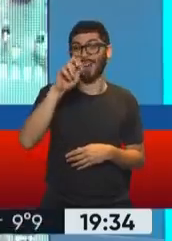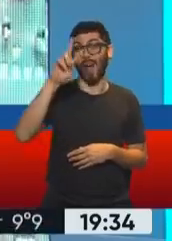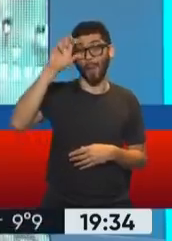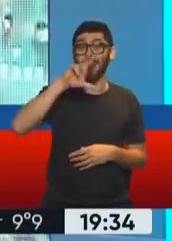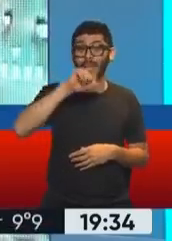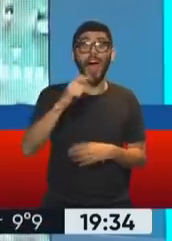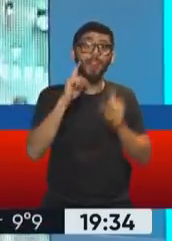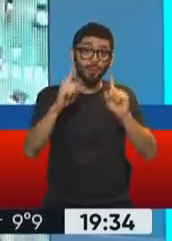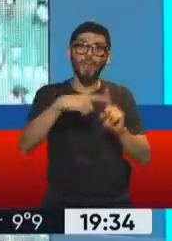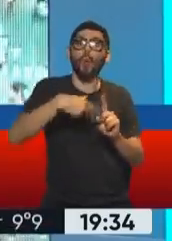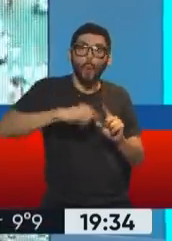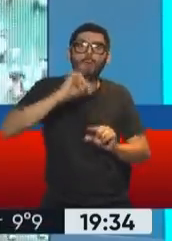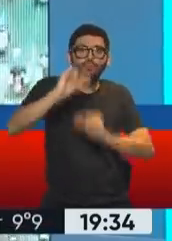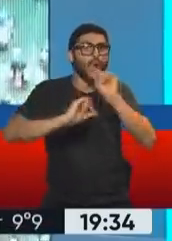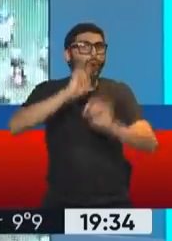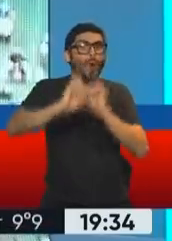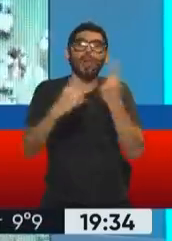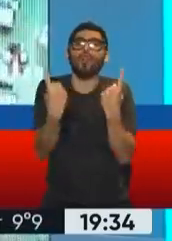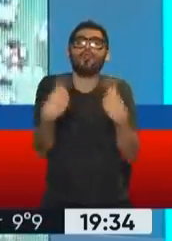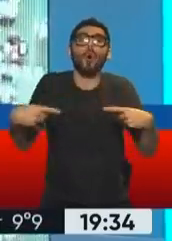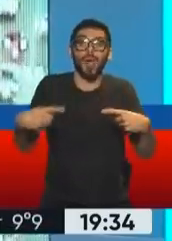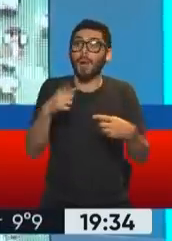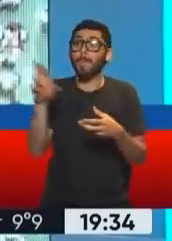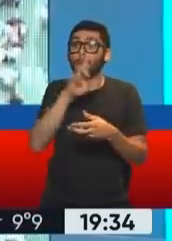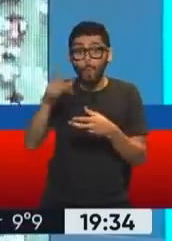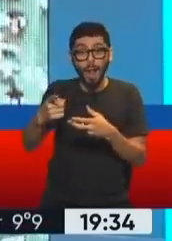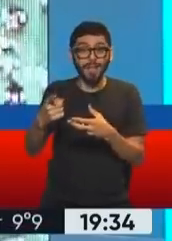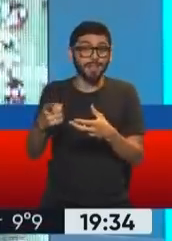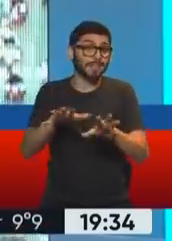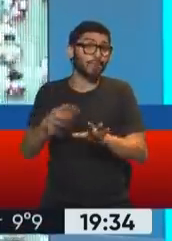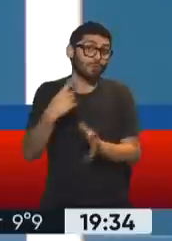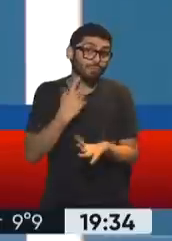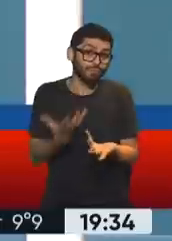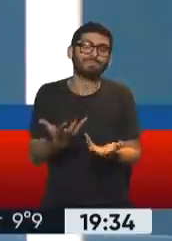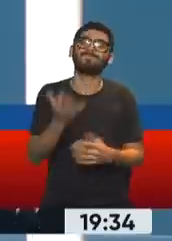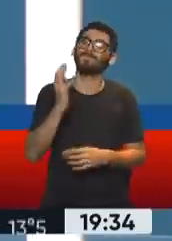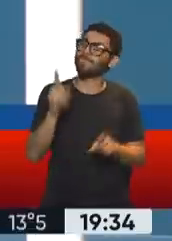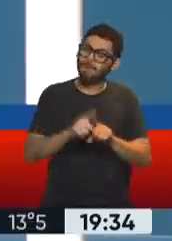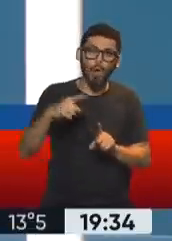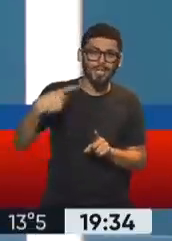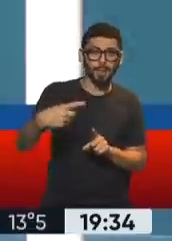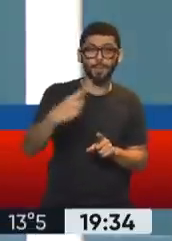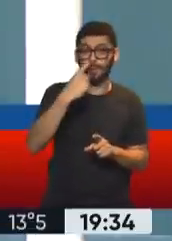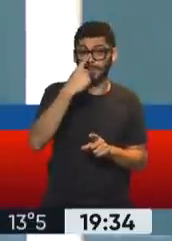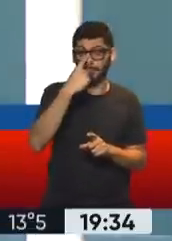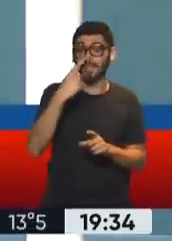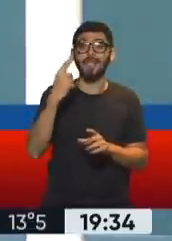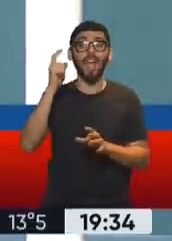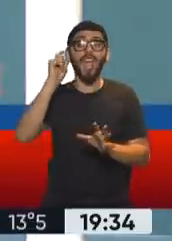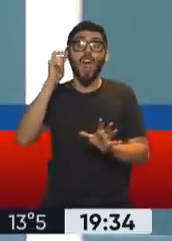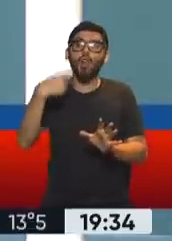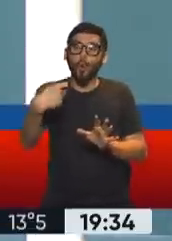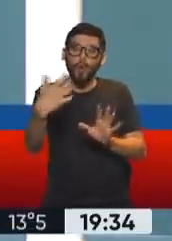porque justamente va a ir contando novedades para todas aquellas personas, esas mujeres que se encuentran en esa situación. Como siempre decimos, si estás cerca a la edad de jubilarte,